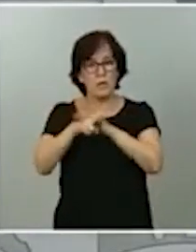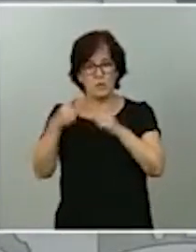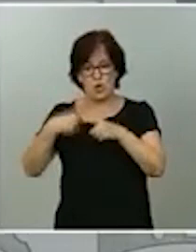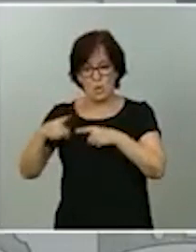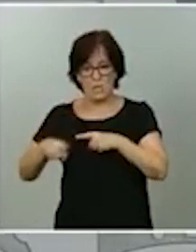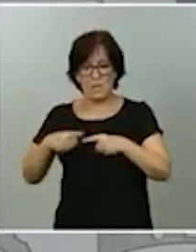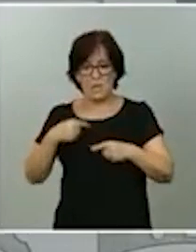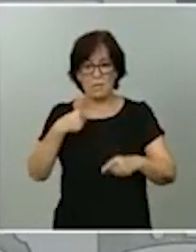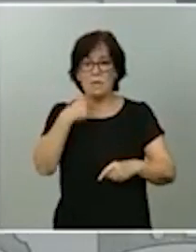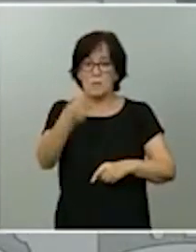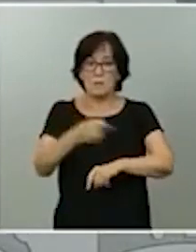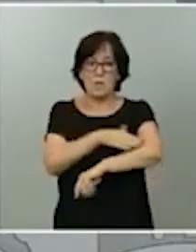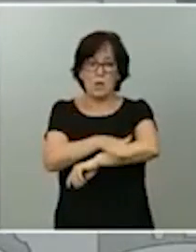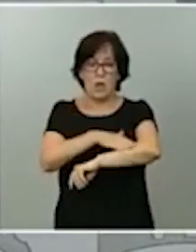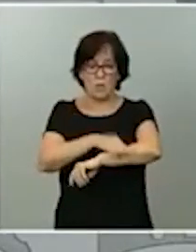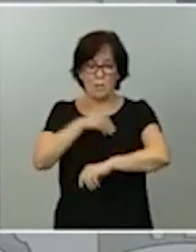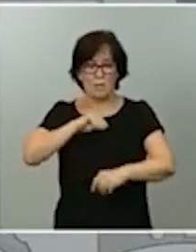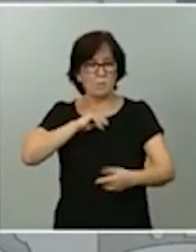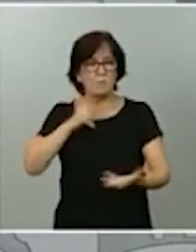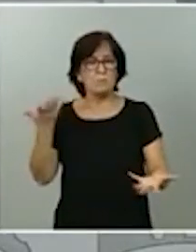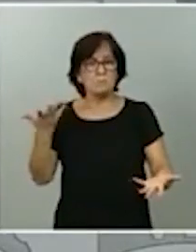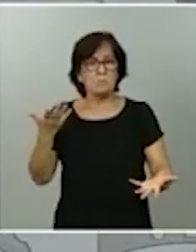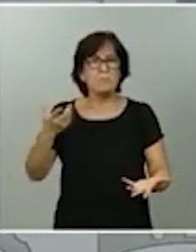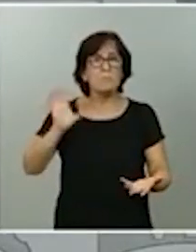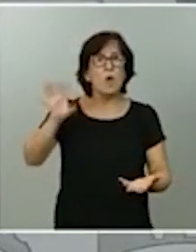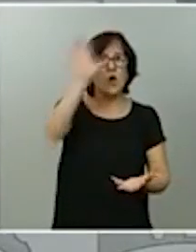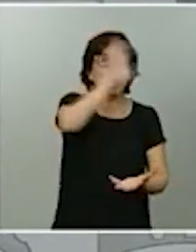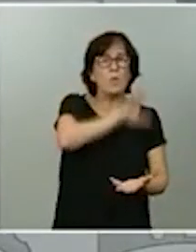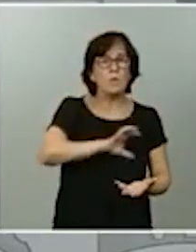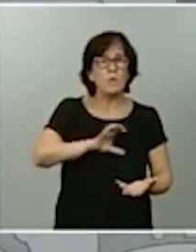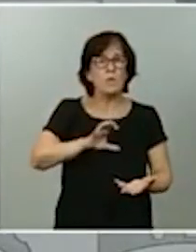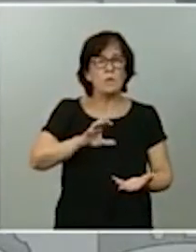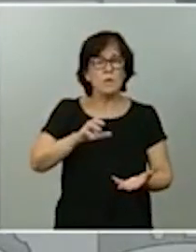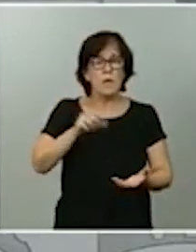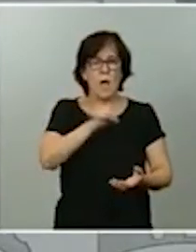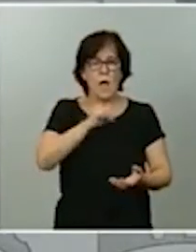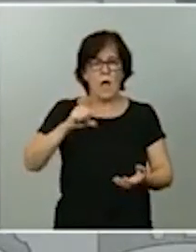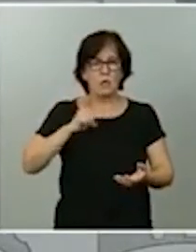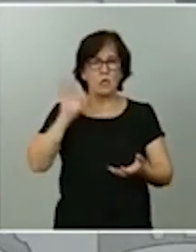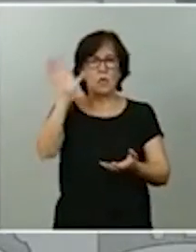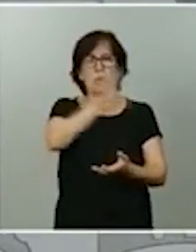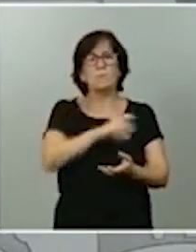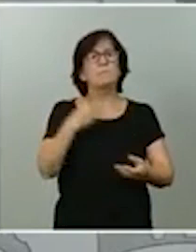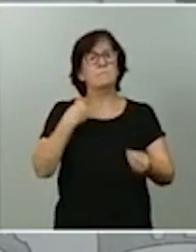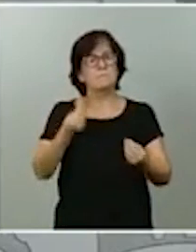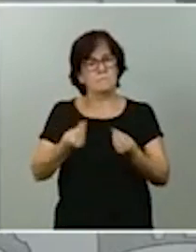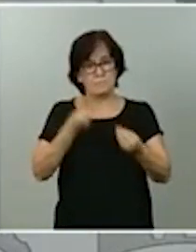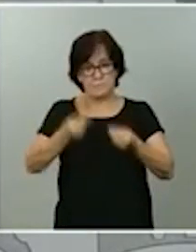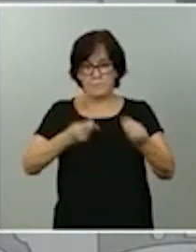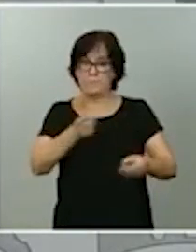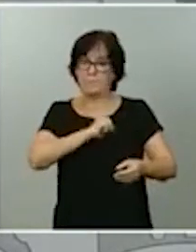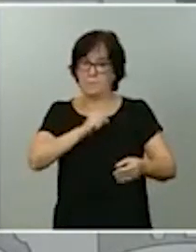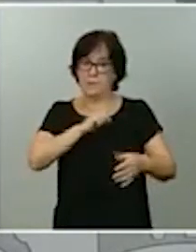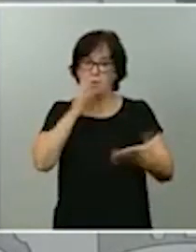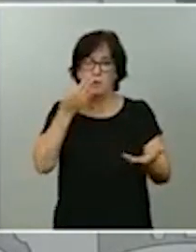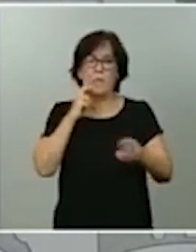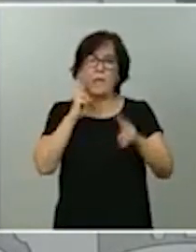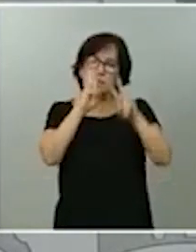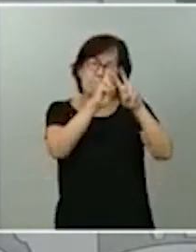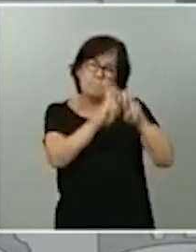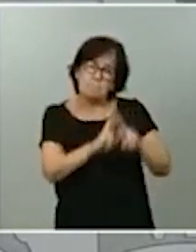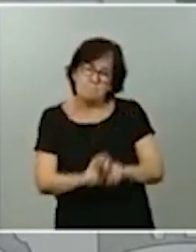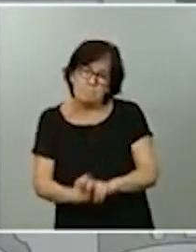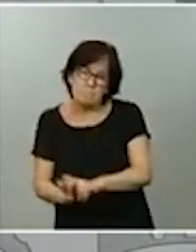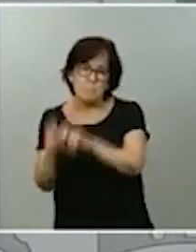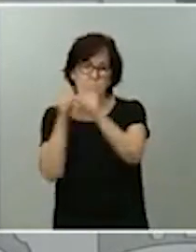va a poner a disposición de las comunidades autónomas efectivos de las Fuerzas Armadas para realizar labores de rastreo. Les